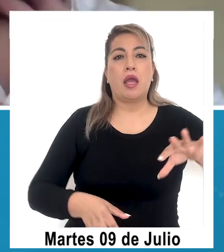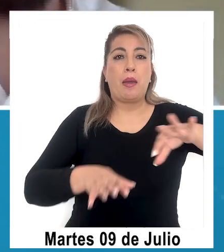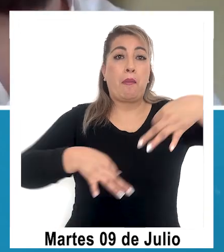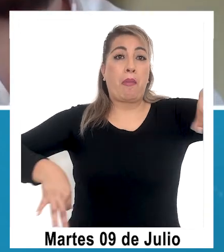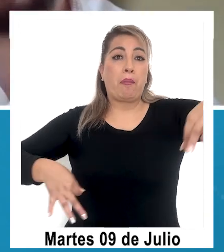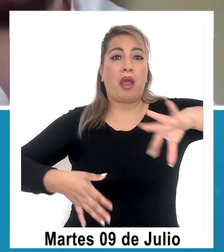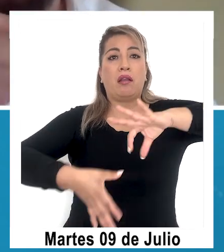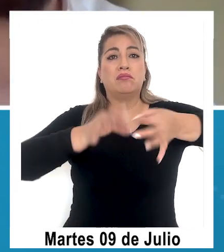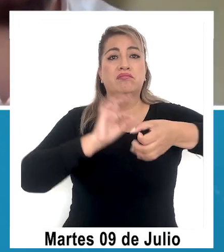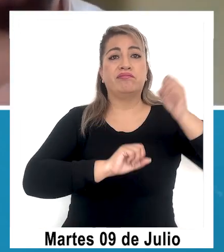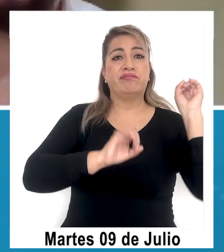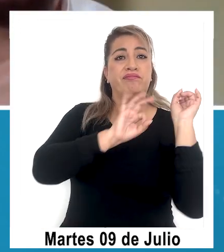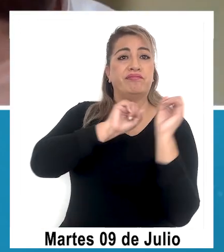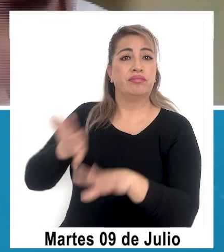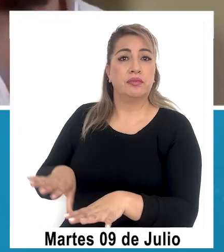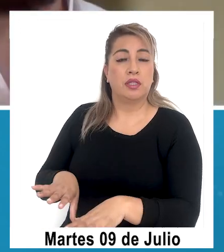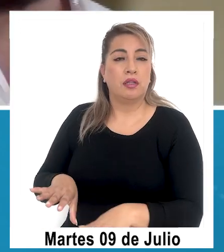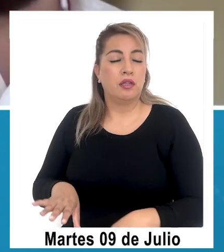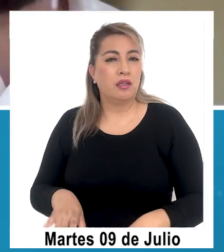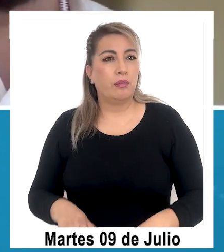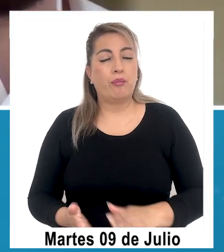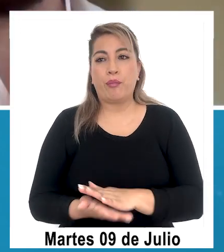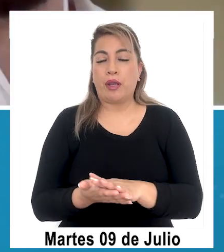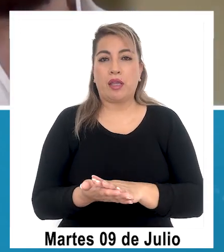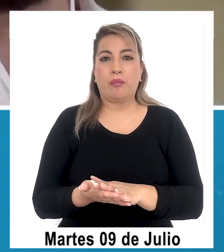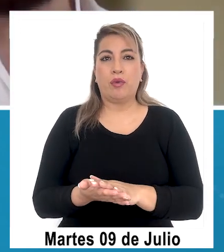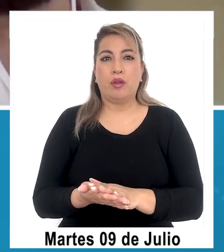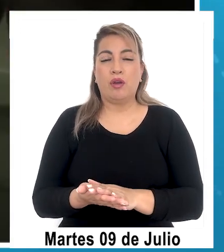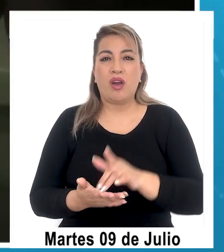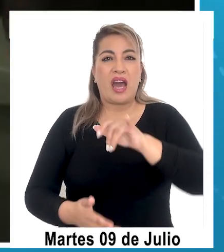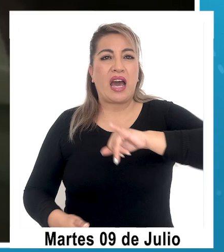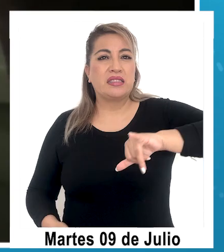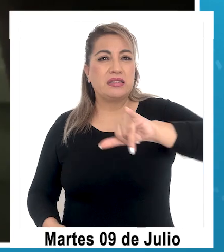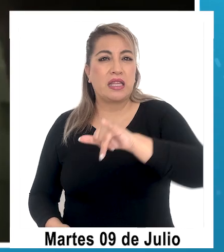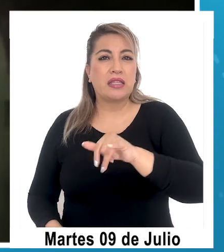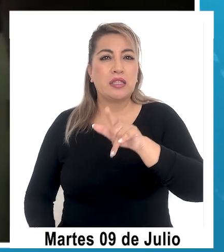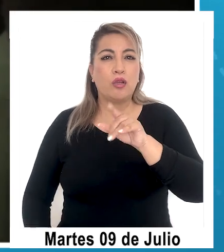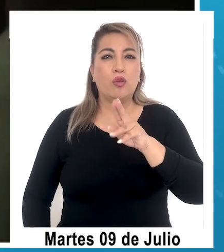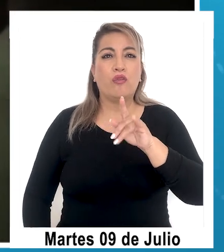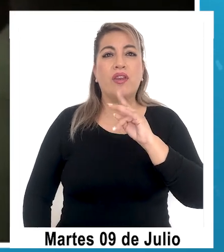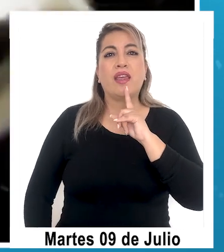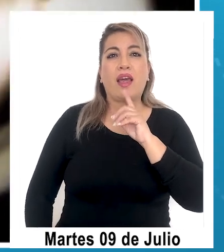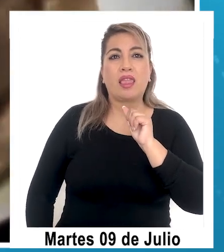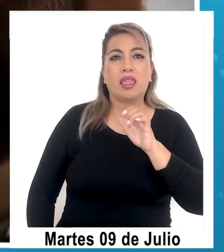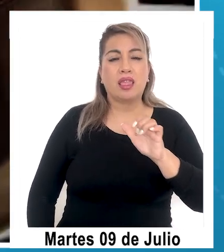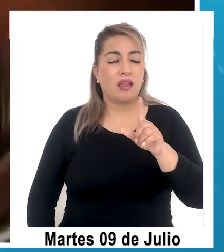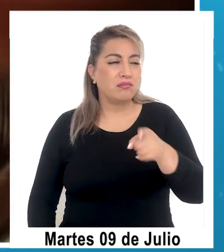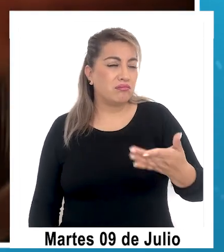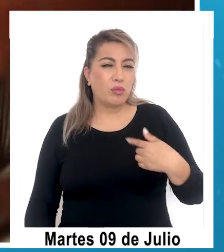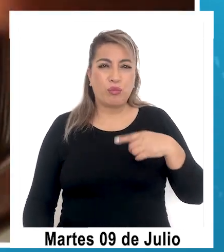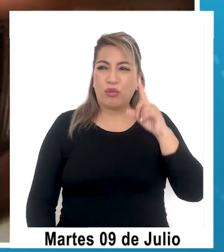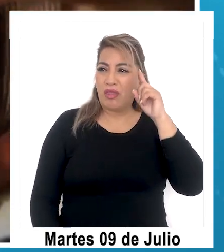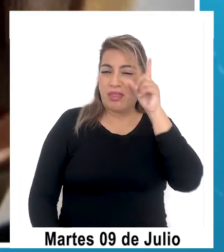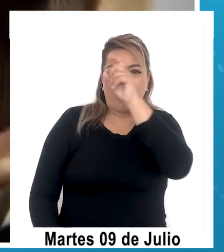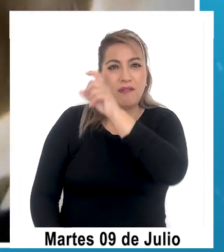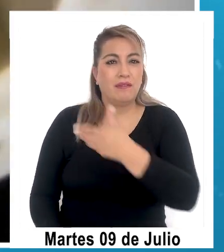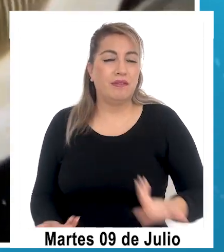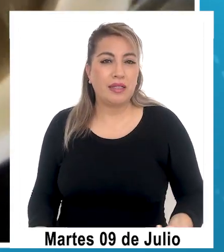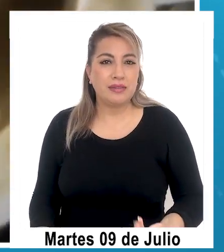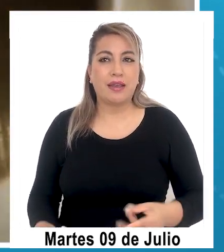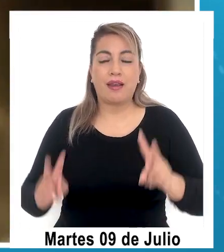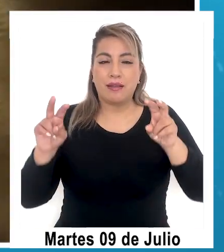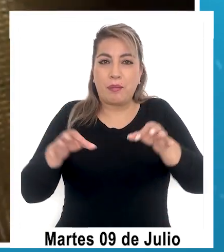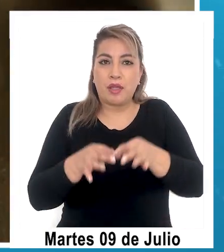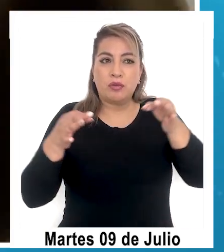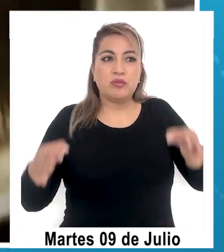a romper, a botar, qué sé yo. Pero con lubricantes y en aceites, eso también me parece que está como un poco alejado de lo que de lo que es la